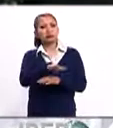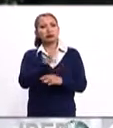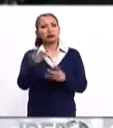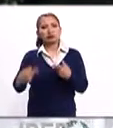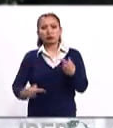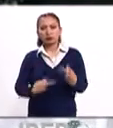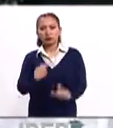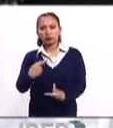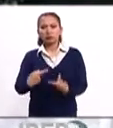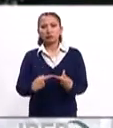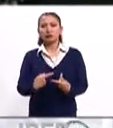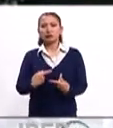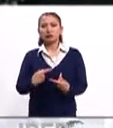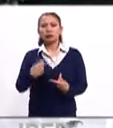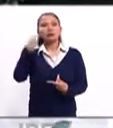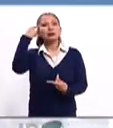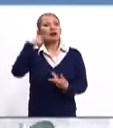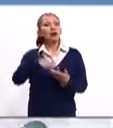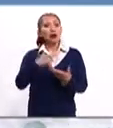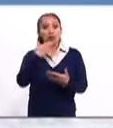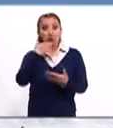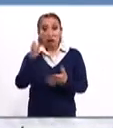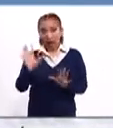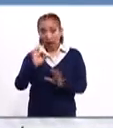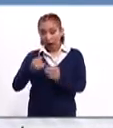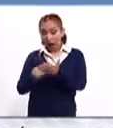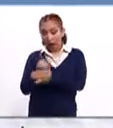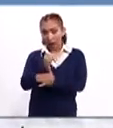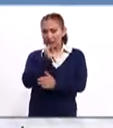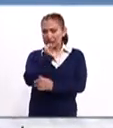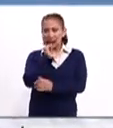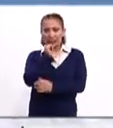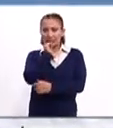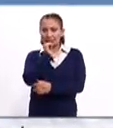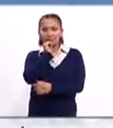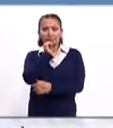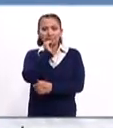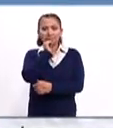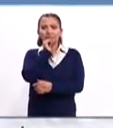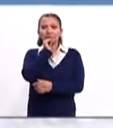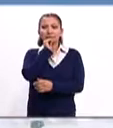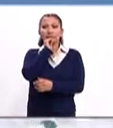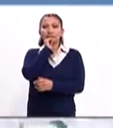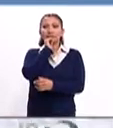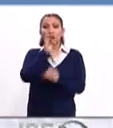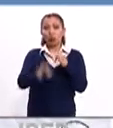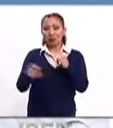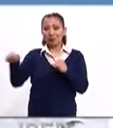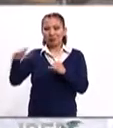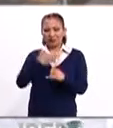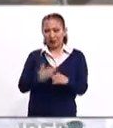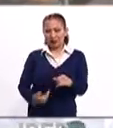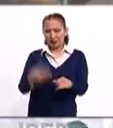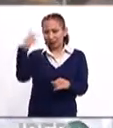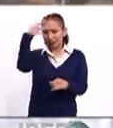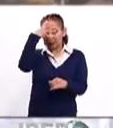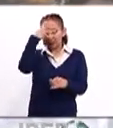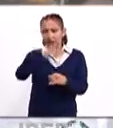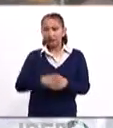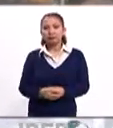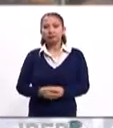la pregunta, yo creo que no está todo dicho, creo que no ha sido el golpe final por parte de Donald Trump.